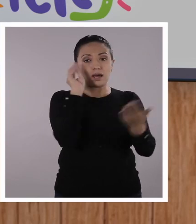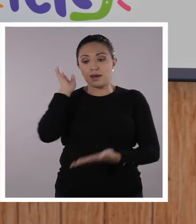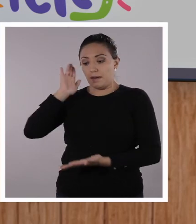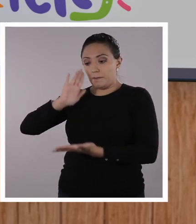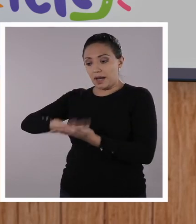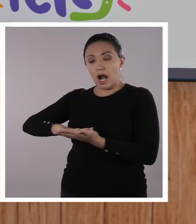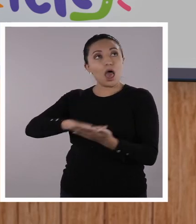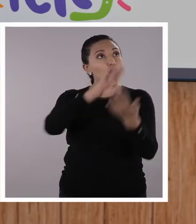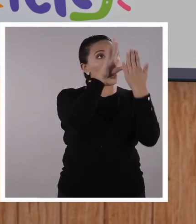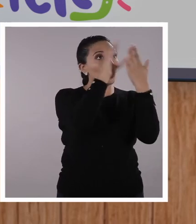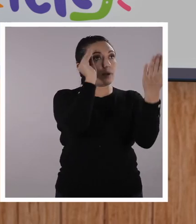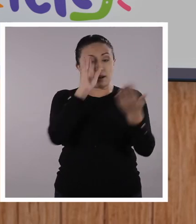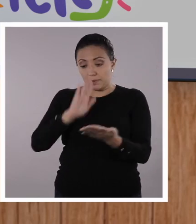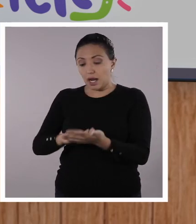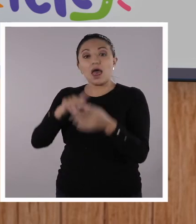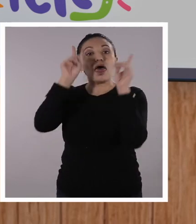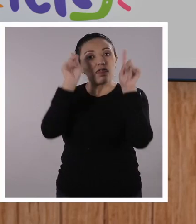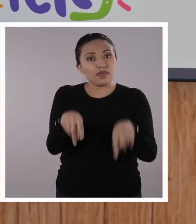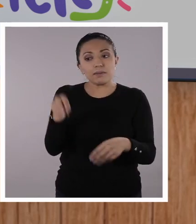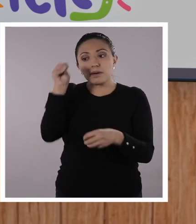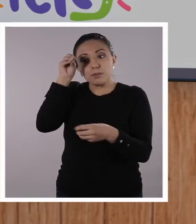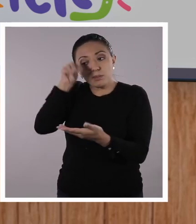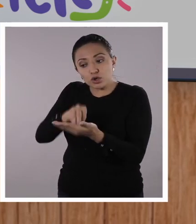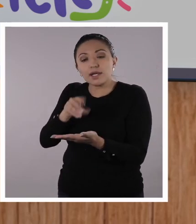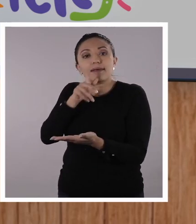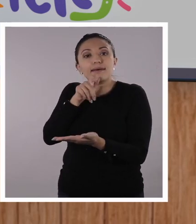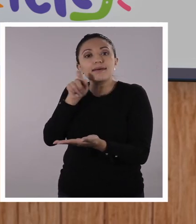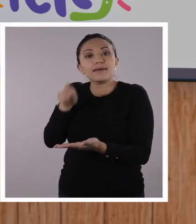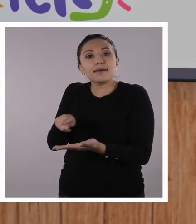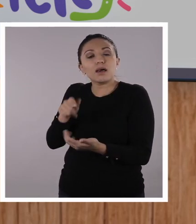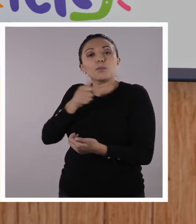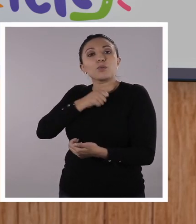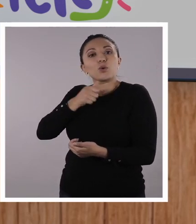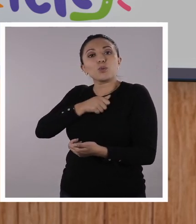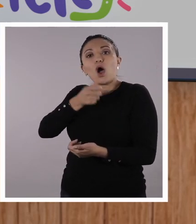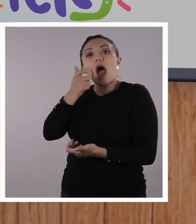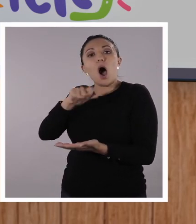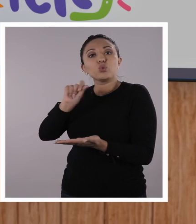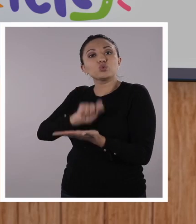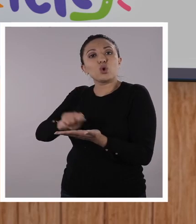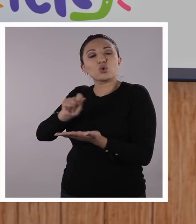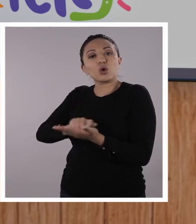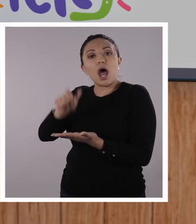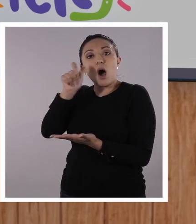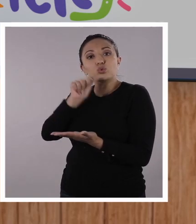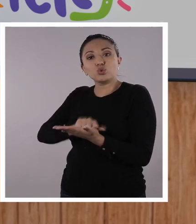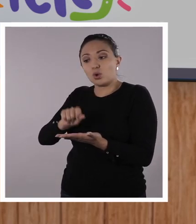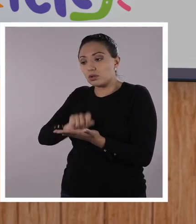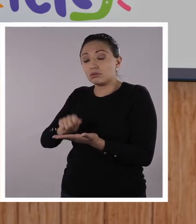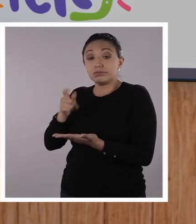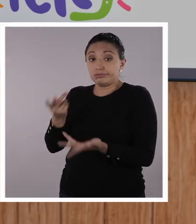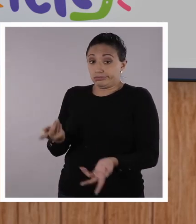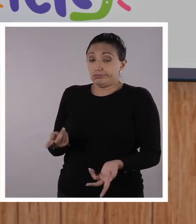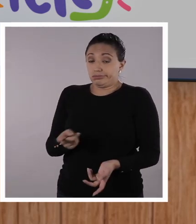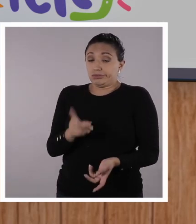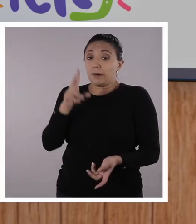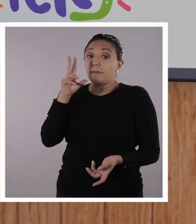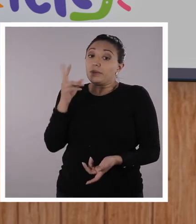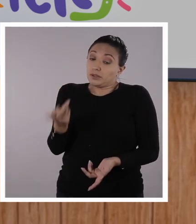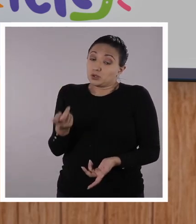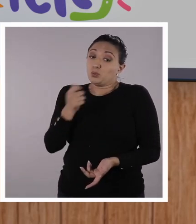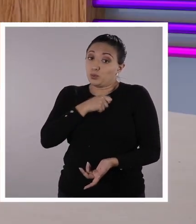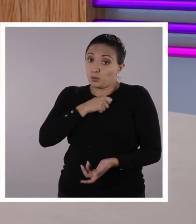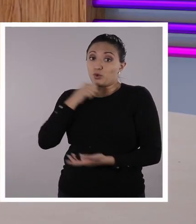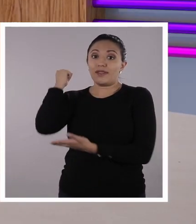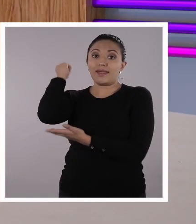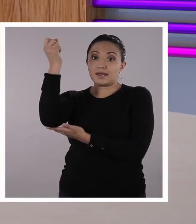si lo vamos a utilizar, tenemos que nombrar quién lo hizo. Y de ese modo no violentamos los derechos del autor.